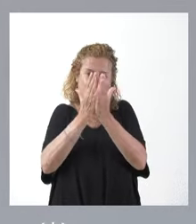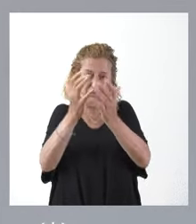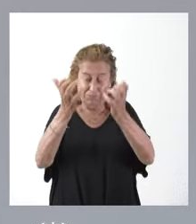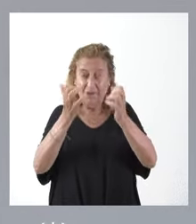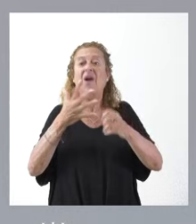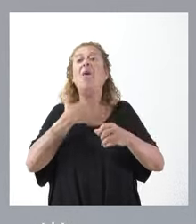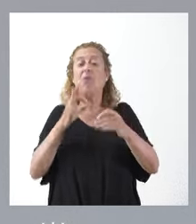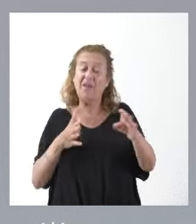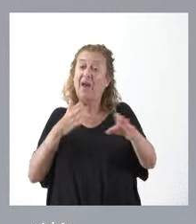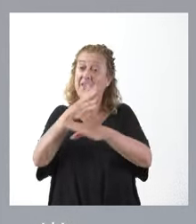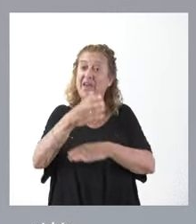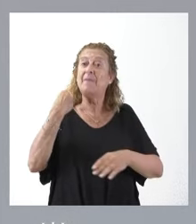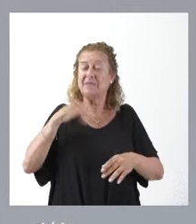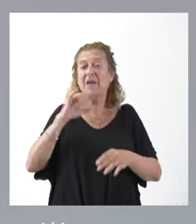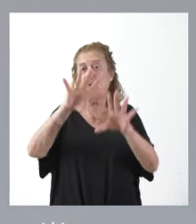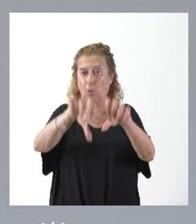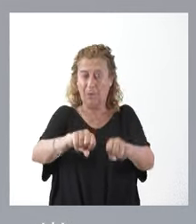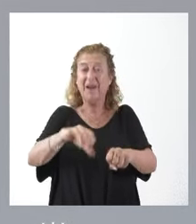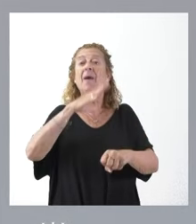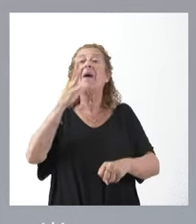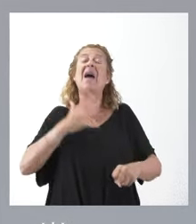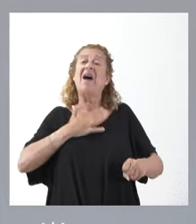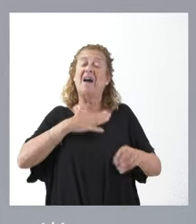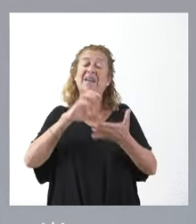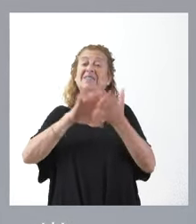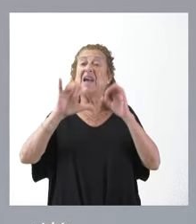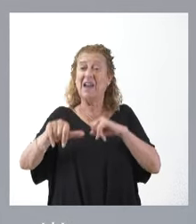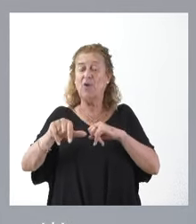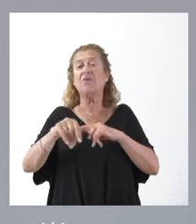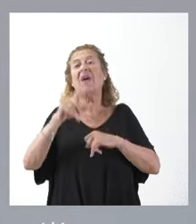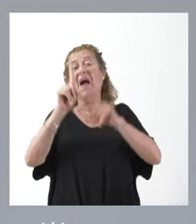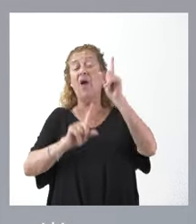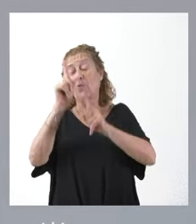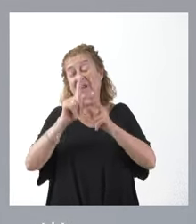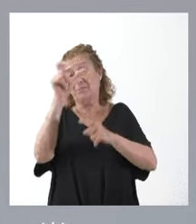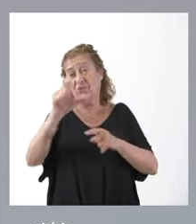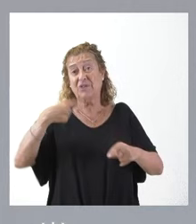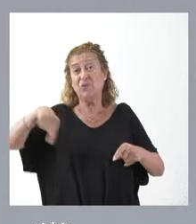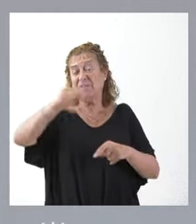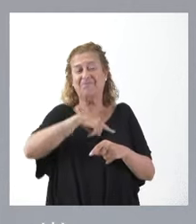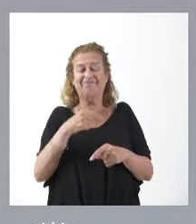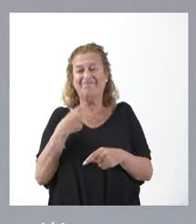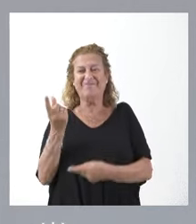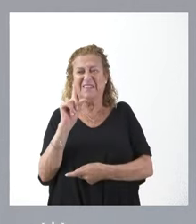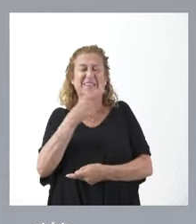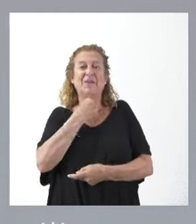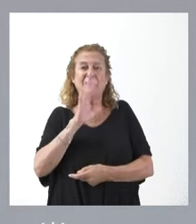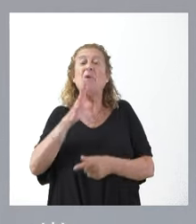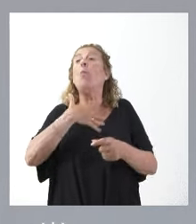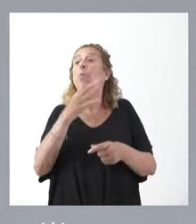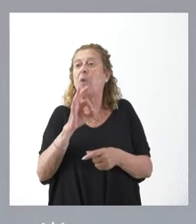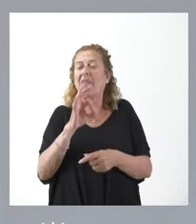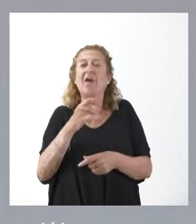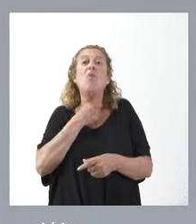ocuparla. Y esto puede ocurrir que para Castilla y León o determinados empleados nuestros no sea atractivo y, sin embargo, sí sea muy